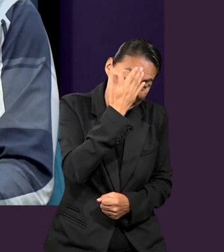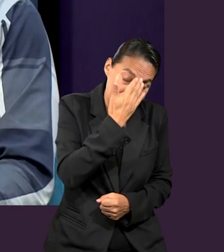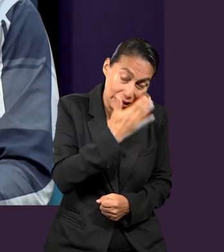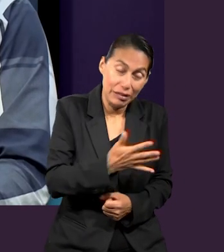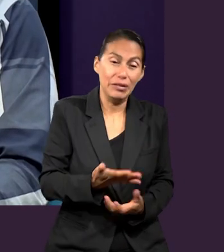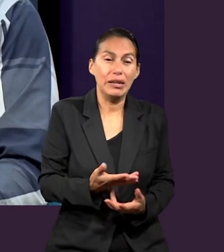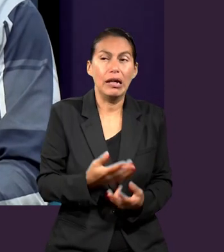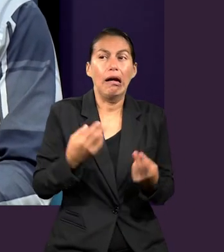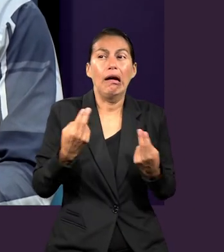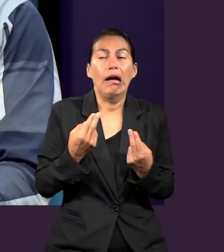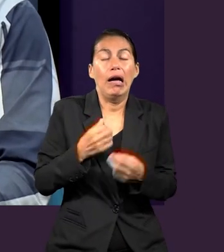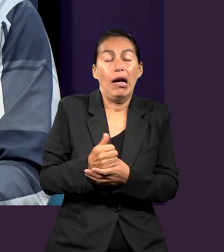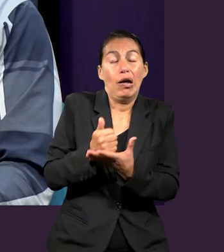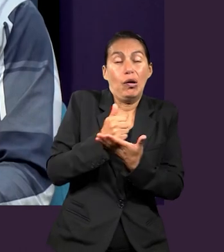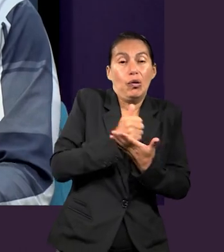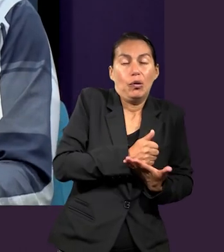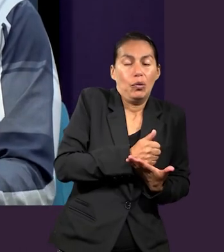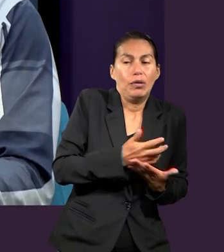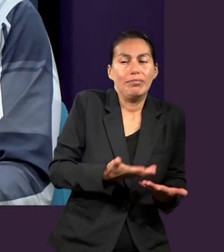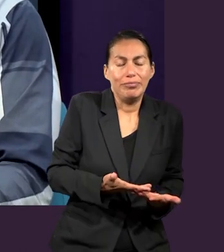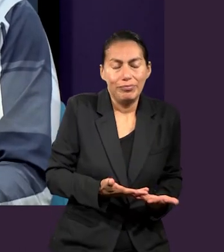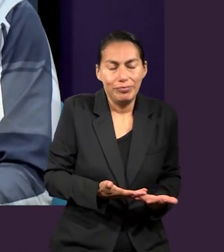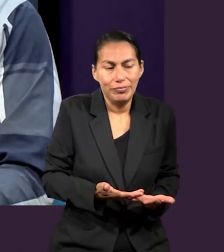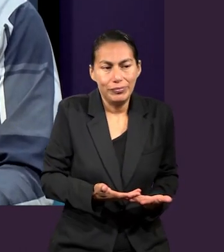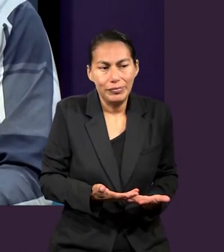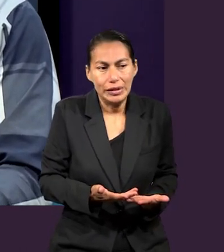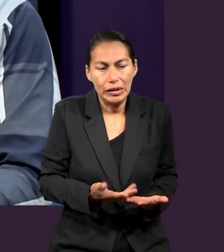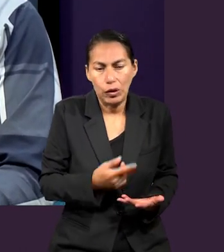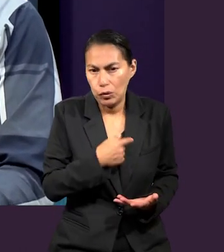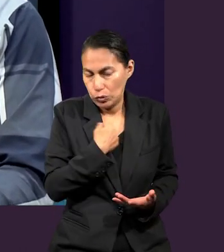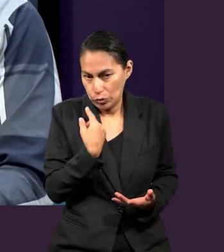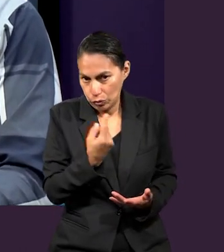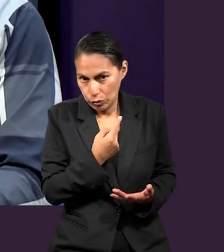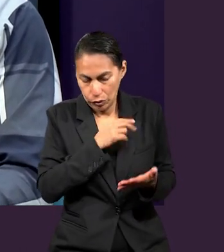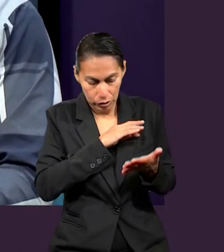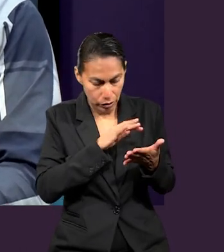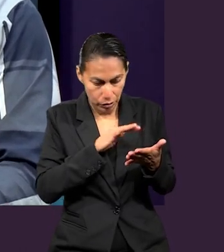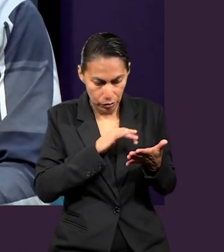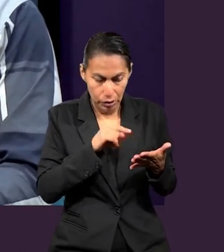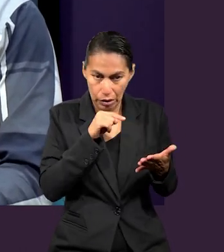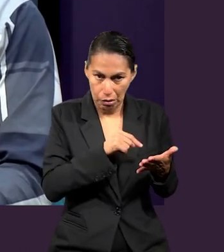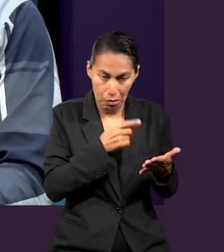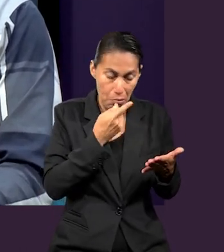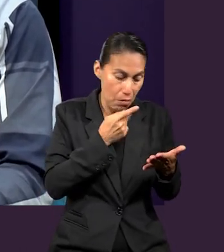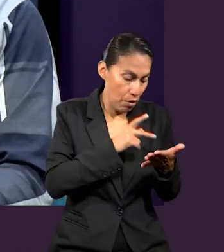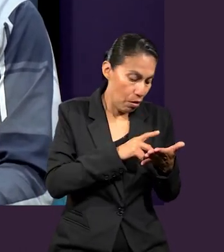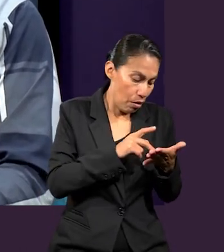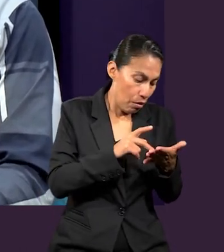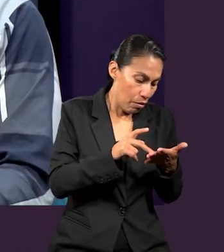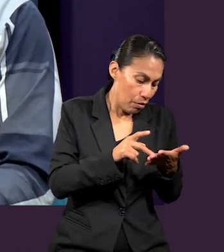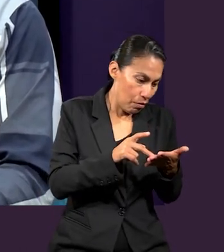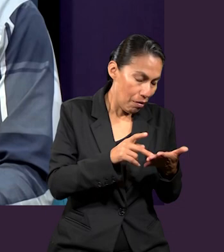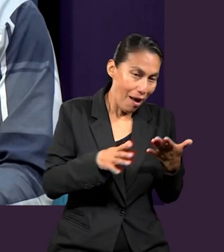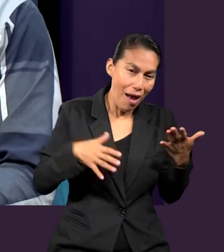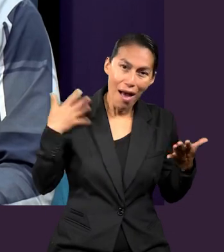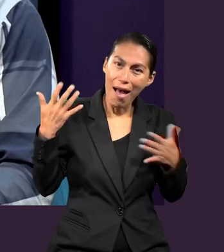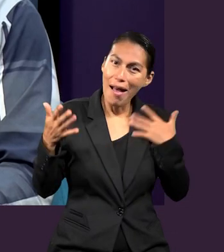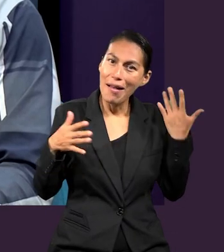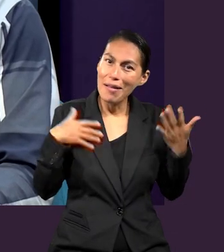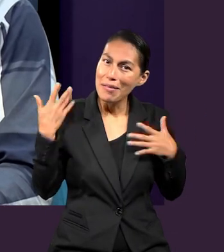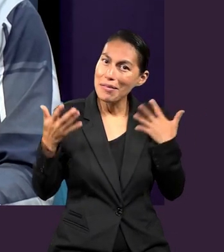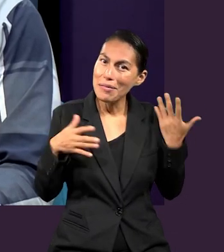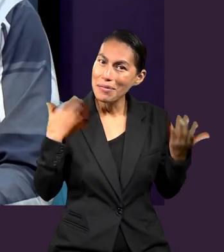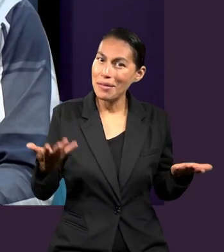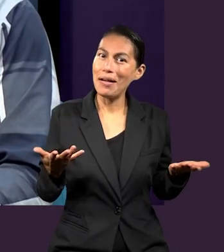él sabe que está sufriendo y que necesita ayuda. Y leemos aquí que Pablo estaba